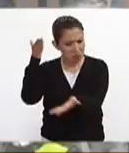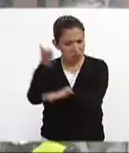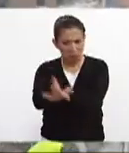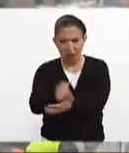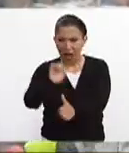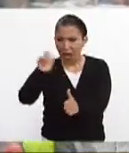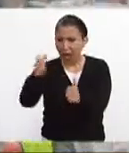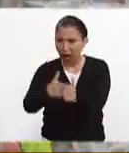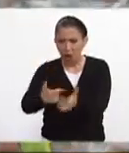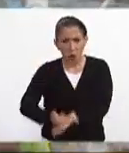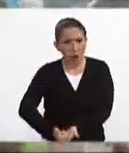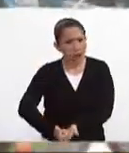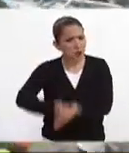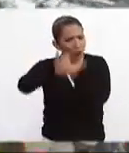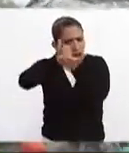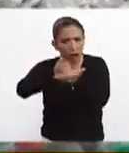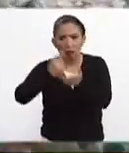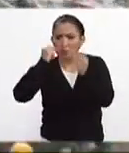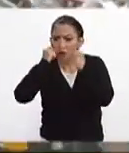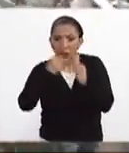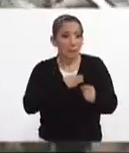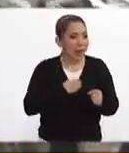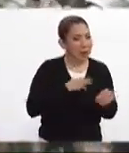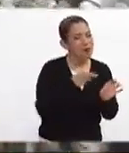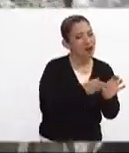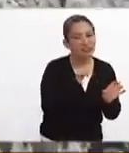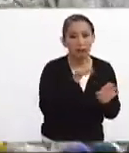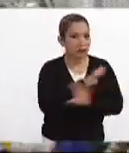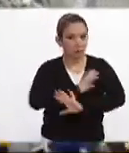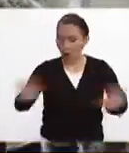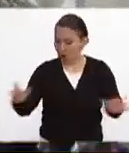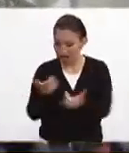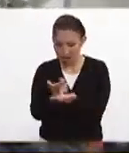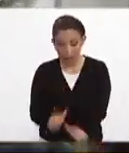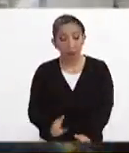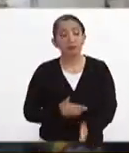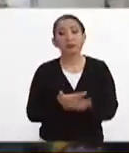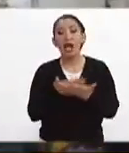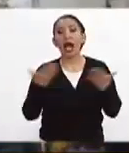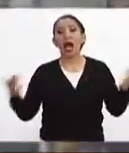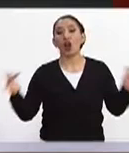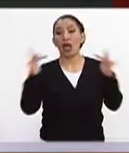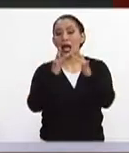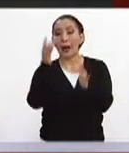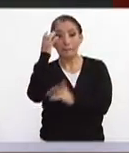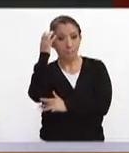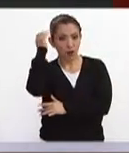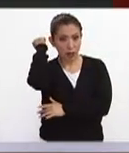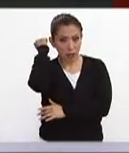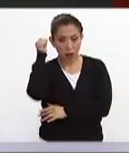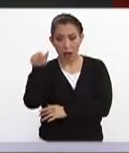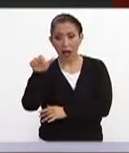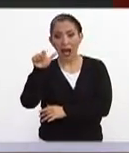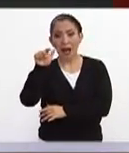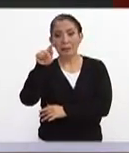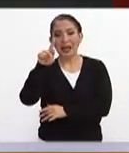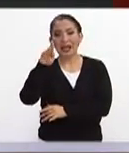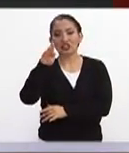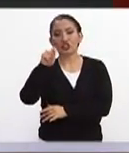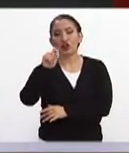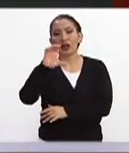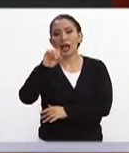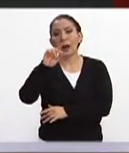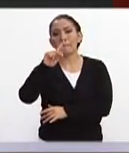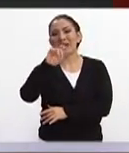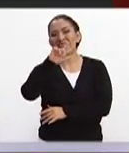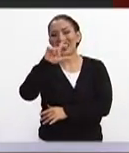de alguna atención, independientemente de que sean derechohabientes o no. Nos vamos a enlazar hasta Morelos con Alberto Capella, el